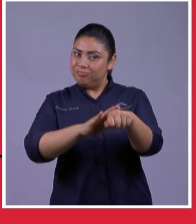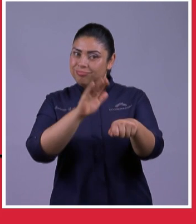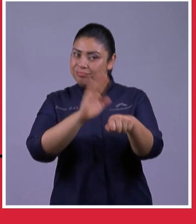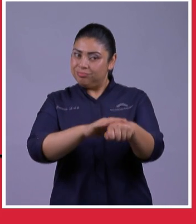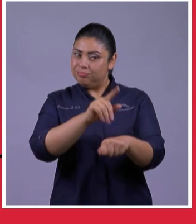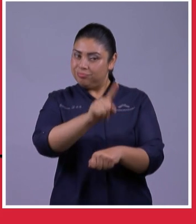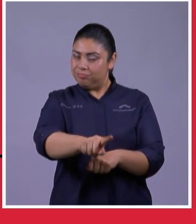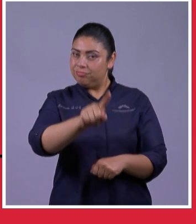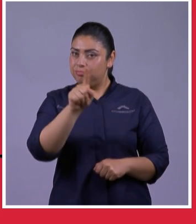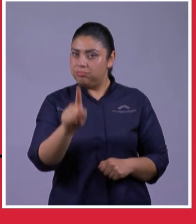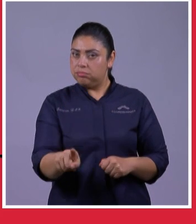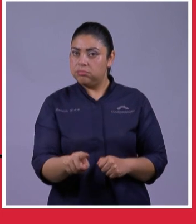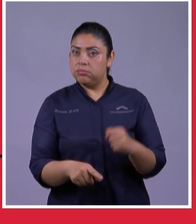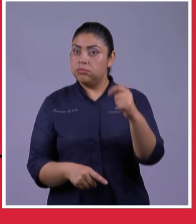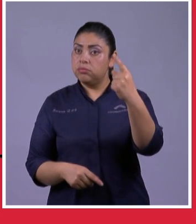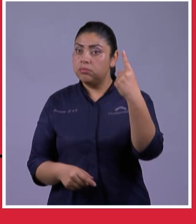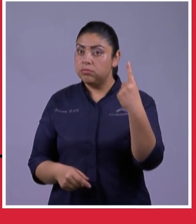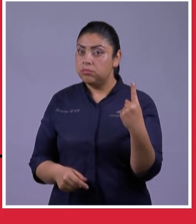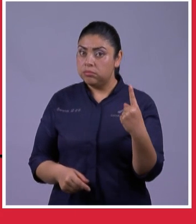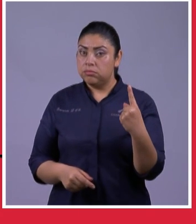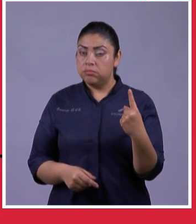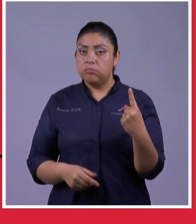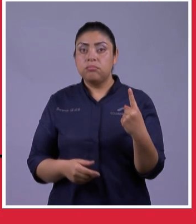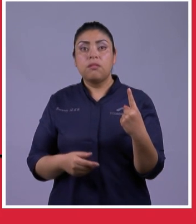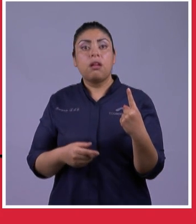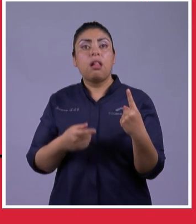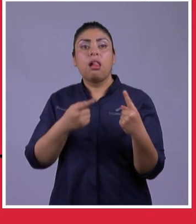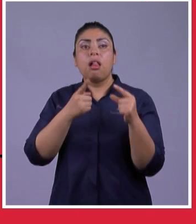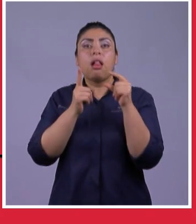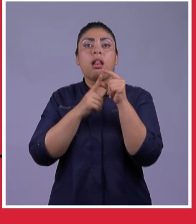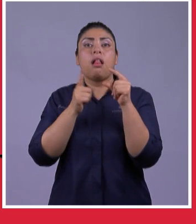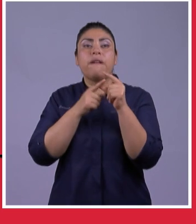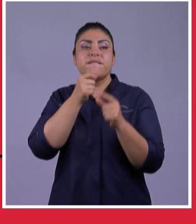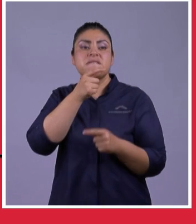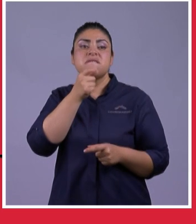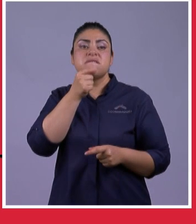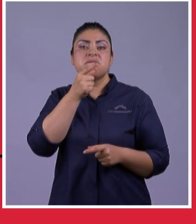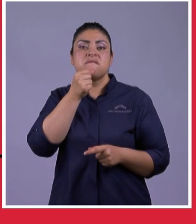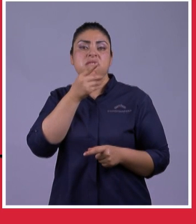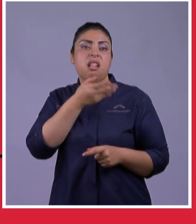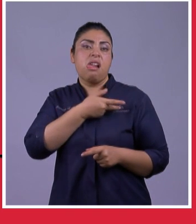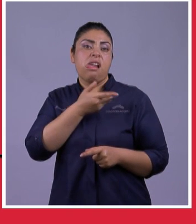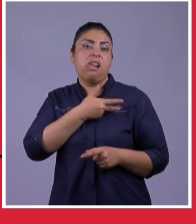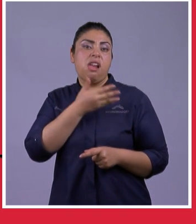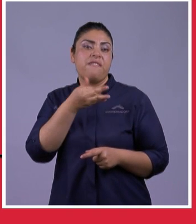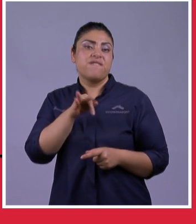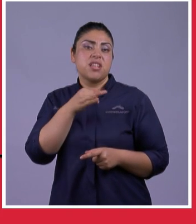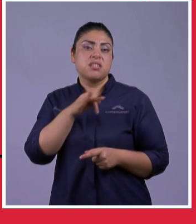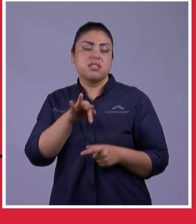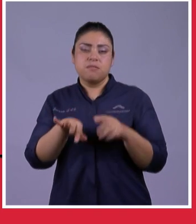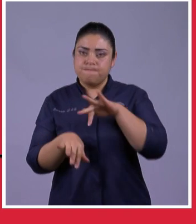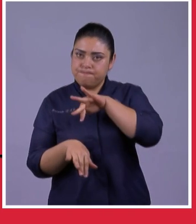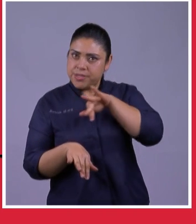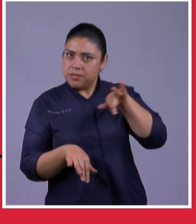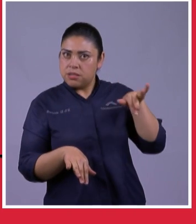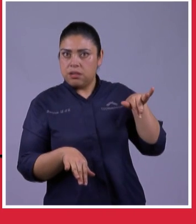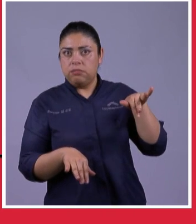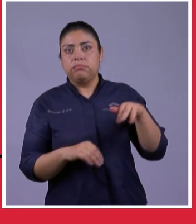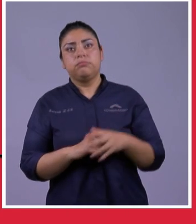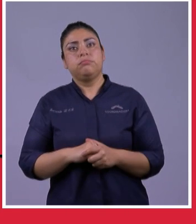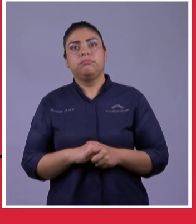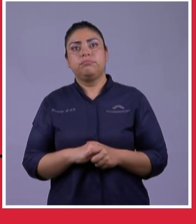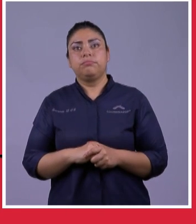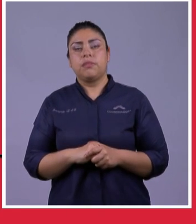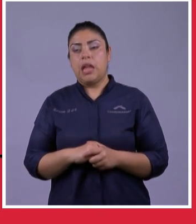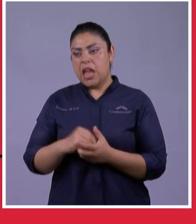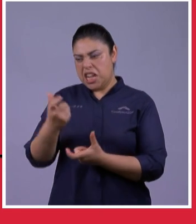palabra mentirosa aparta de mí ojo no me des pobreza ni riquezas como